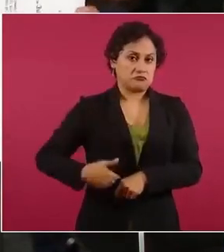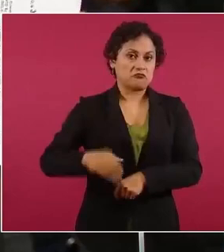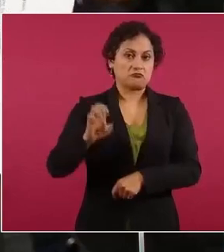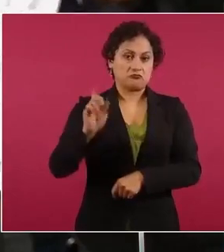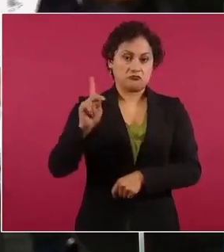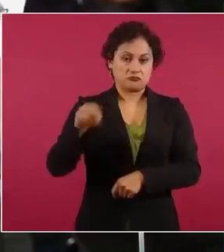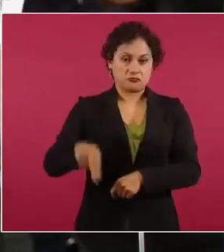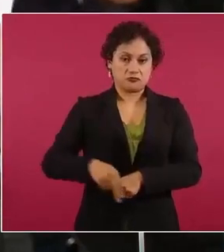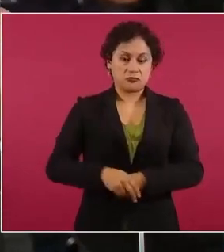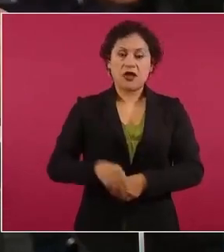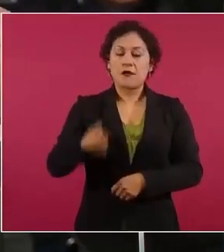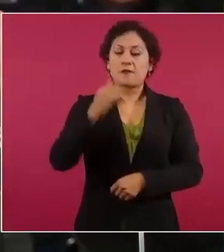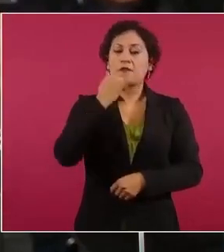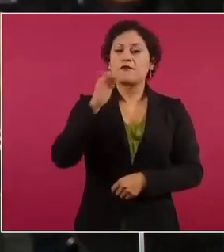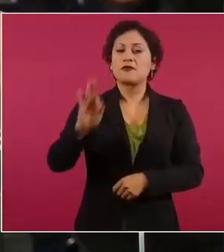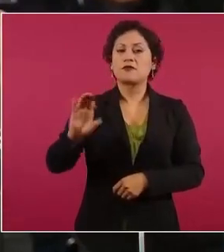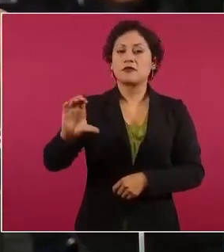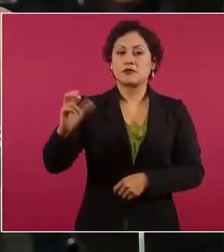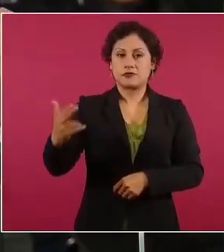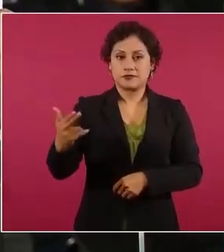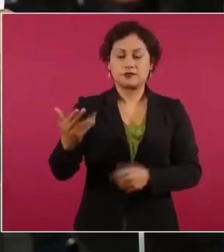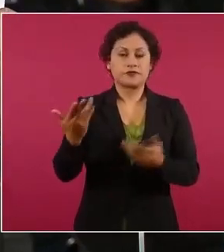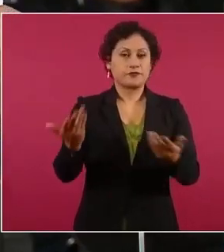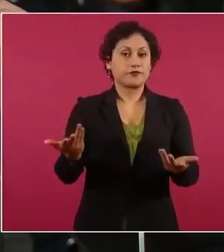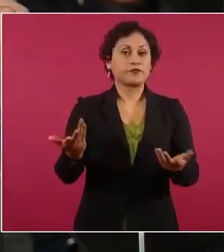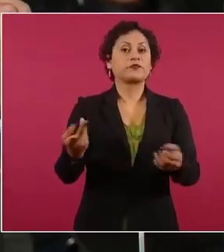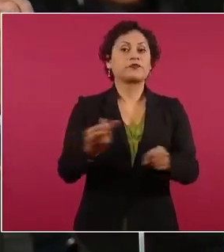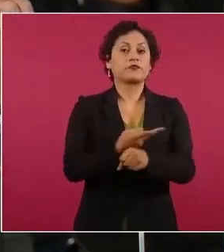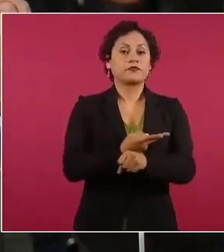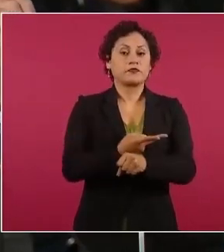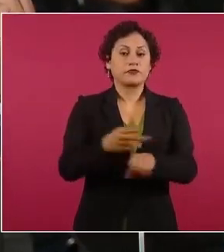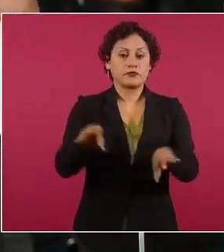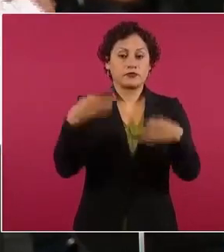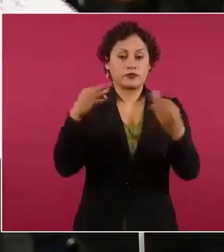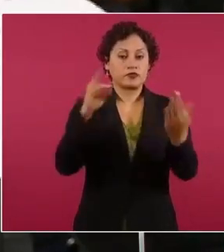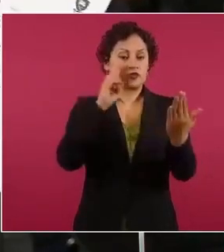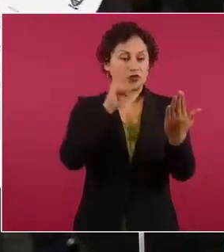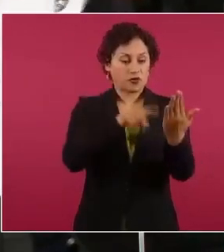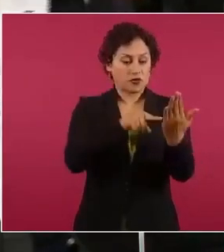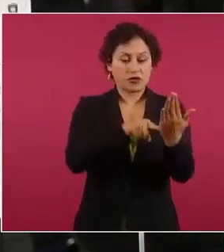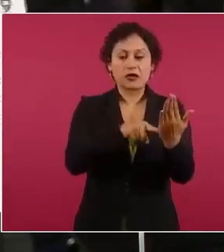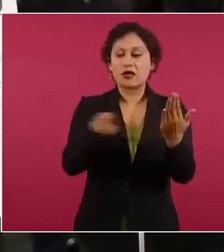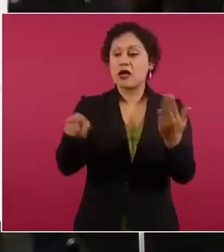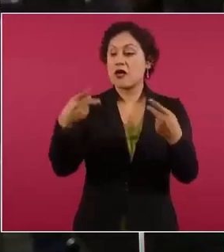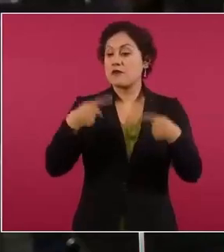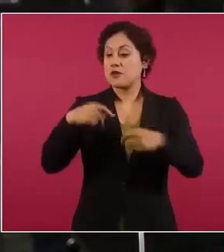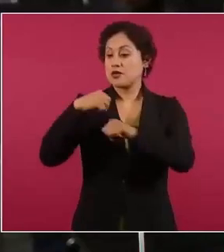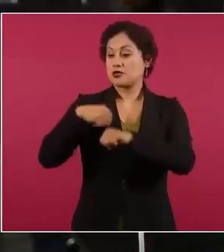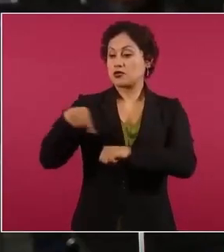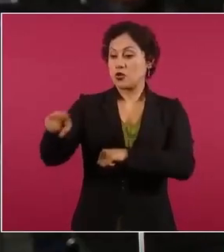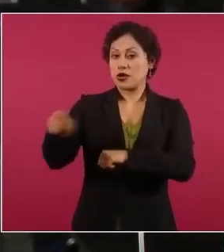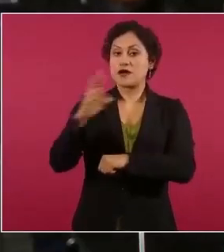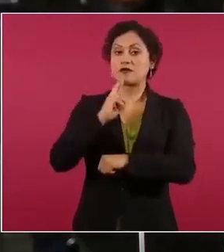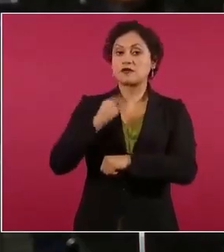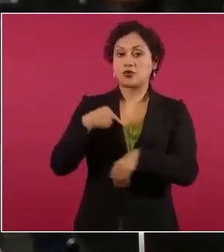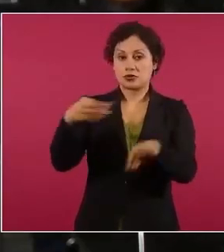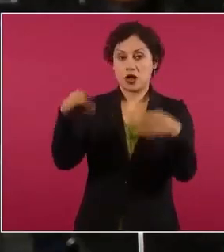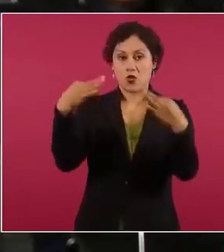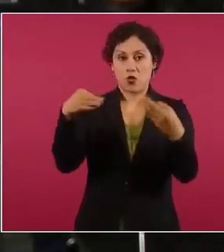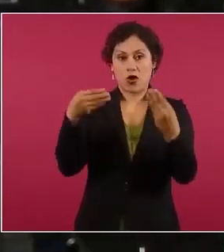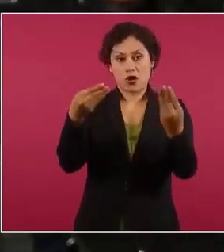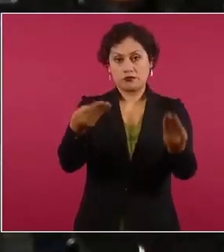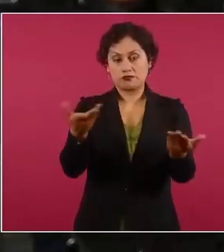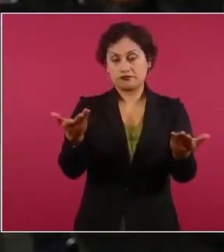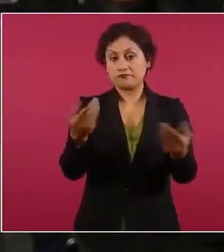está el documento respondido por el por el responsable pues correspondiente de la Sedena esas